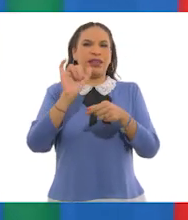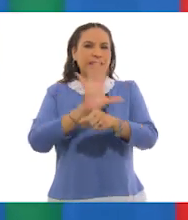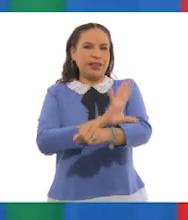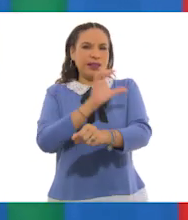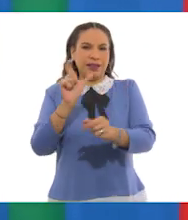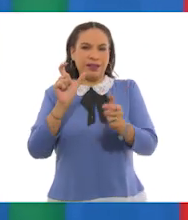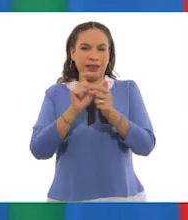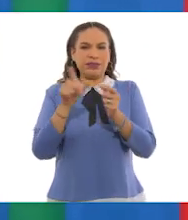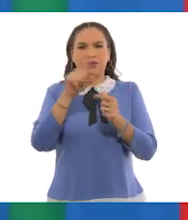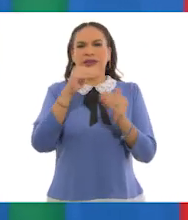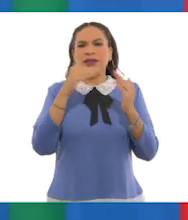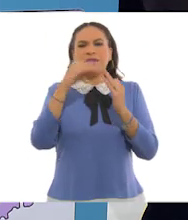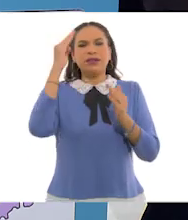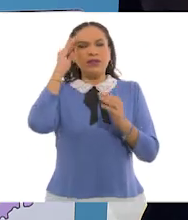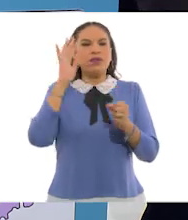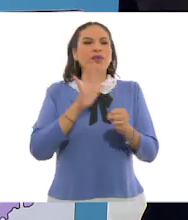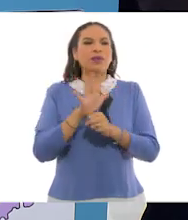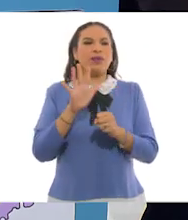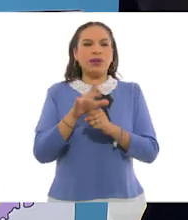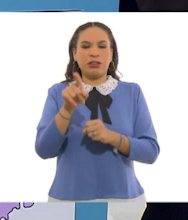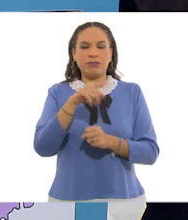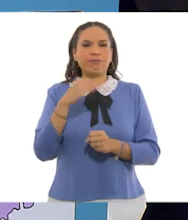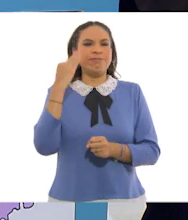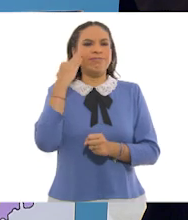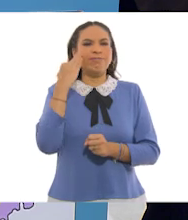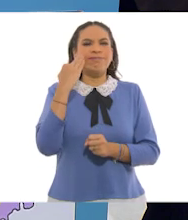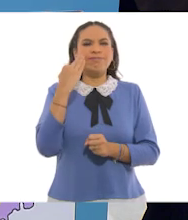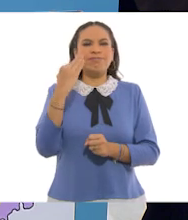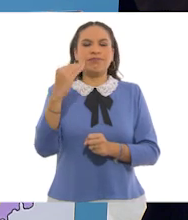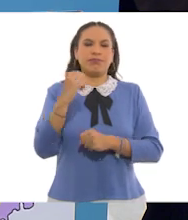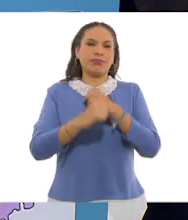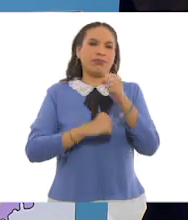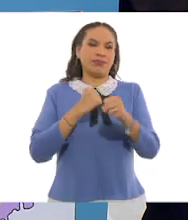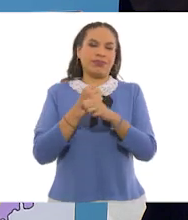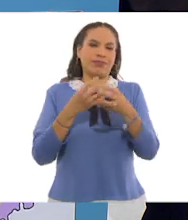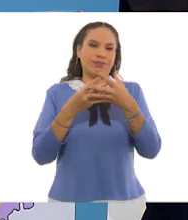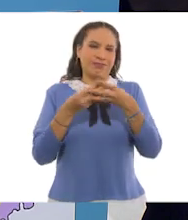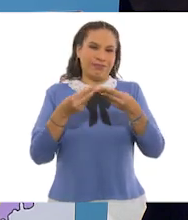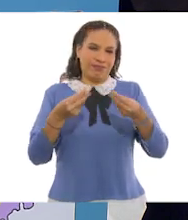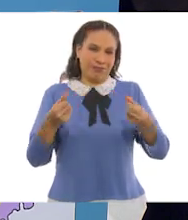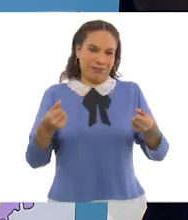vayan pensando cuál creen que es el que tarda más años en degradarse.